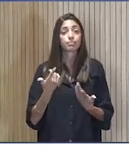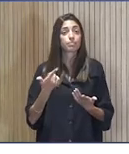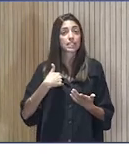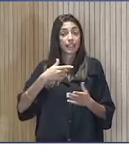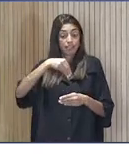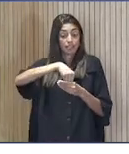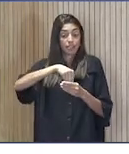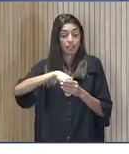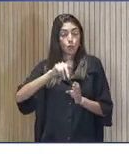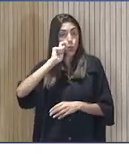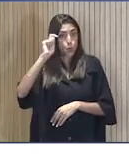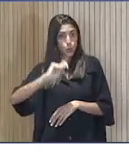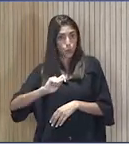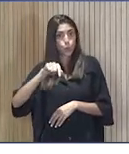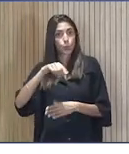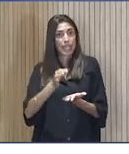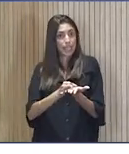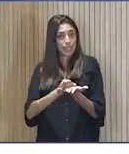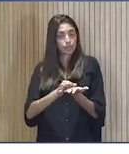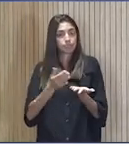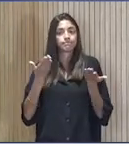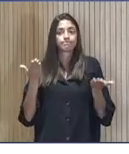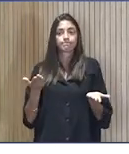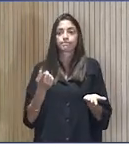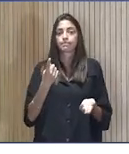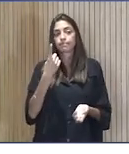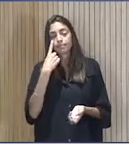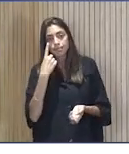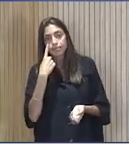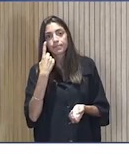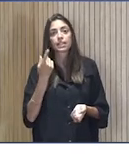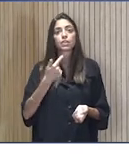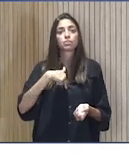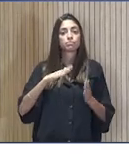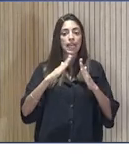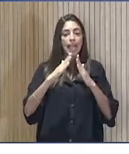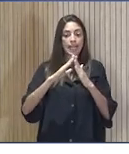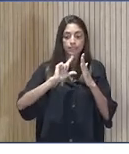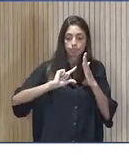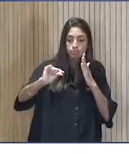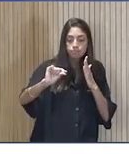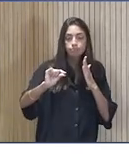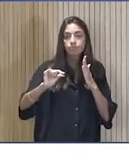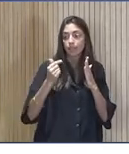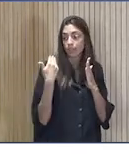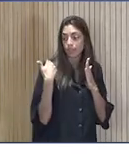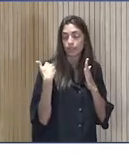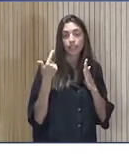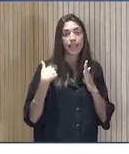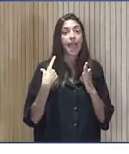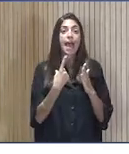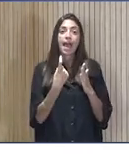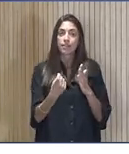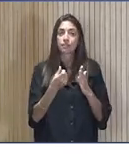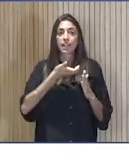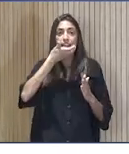Kiev. Y le digo, pues mira, acabo de salir de casa de nuestras monjitas y necesitan una caldera.